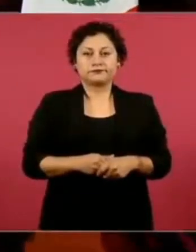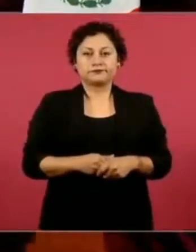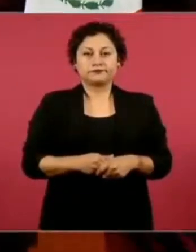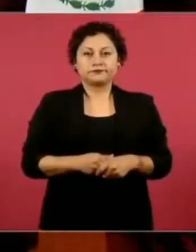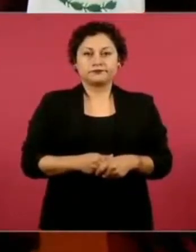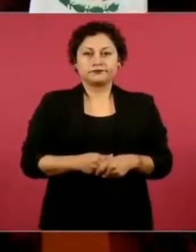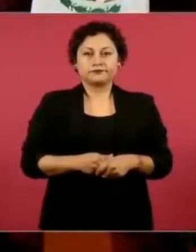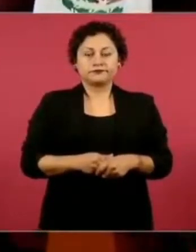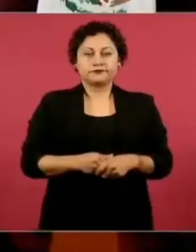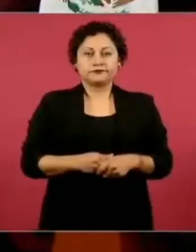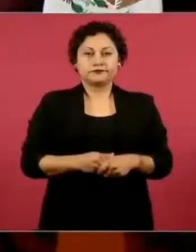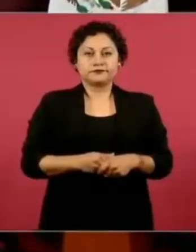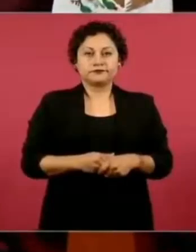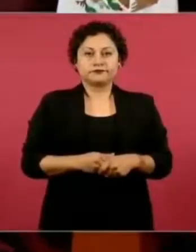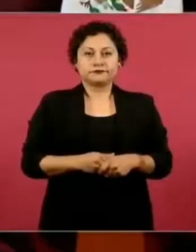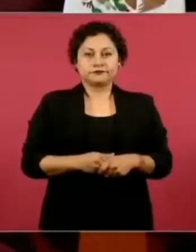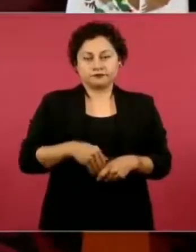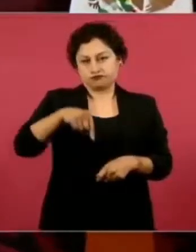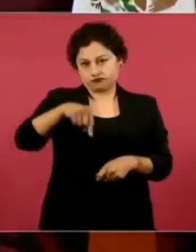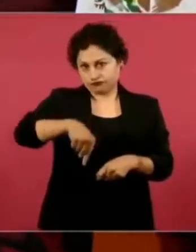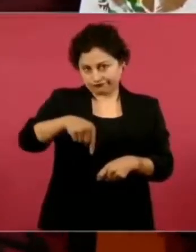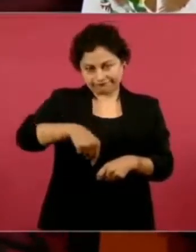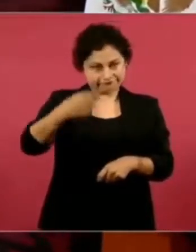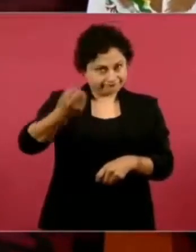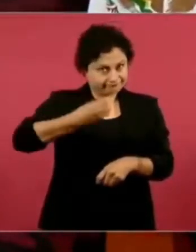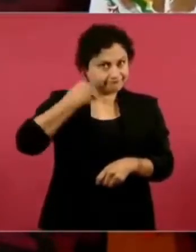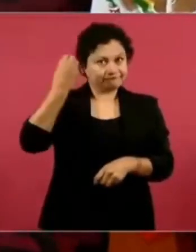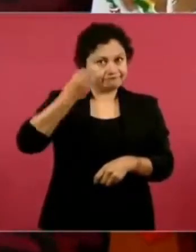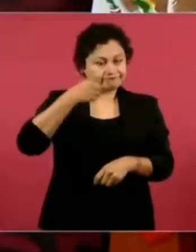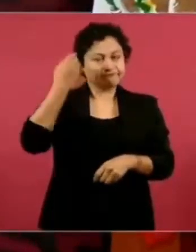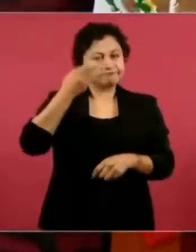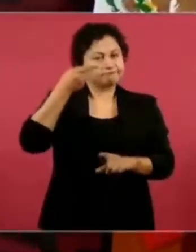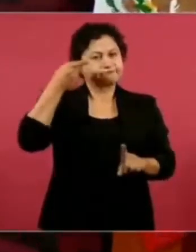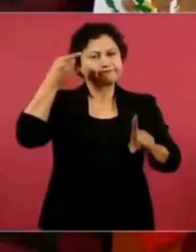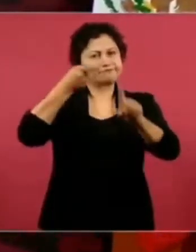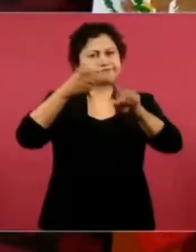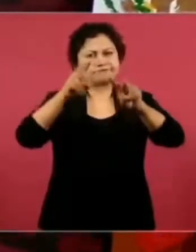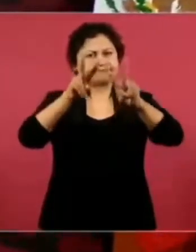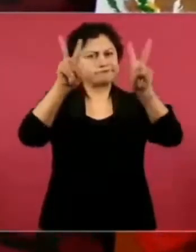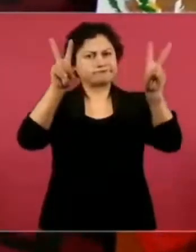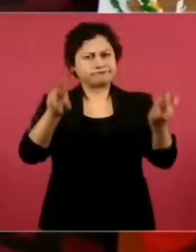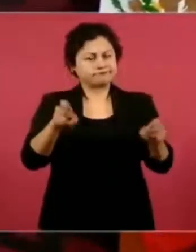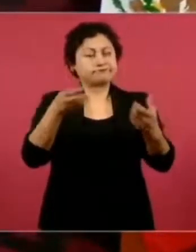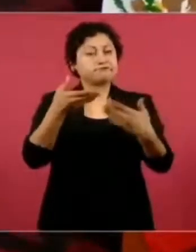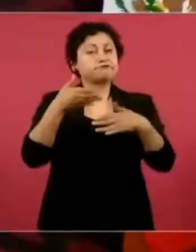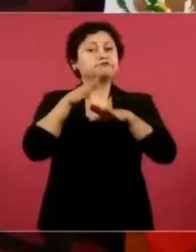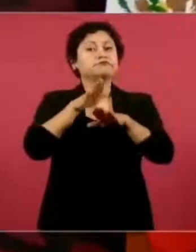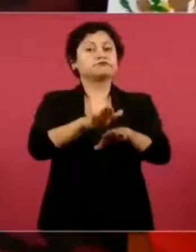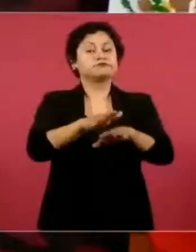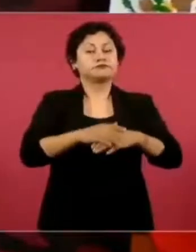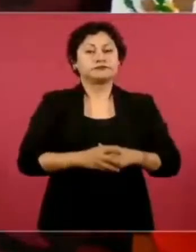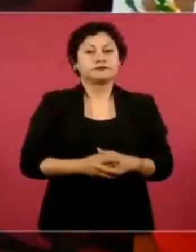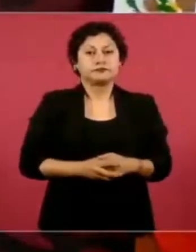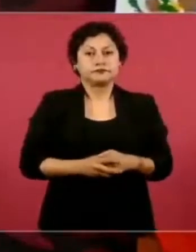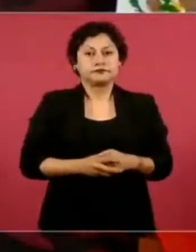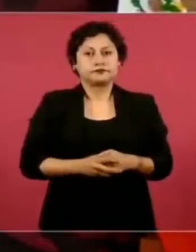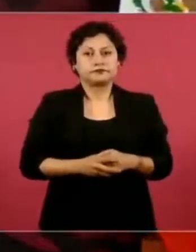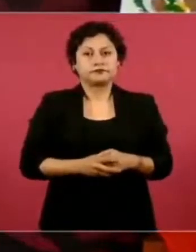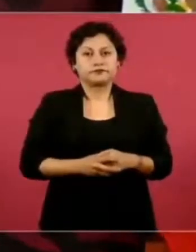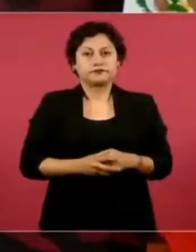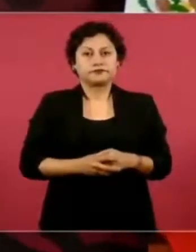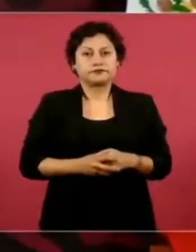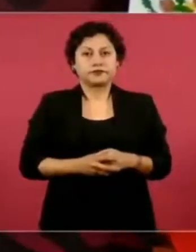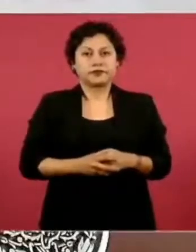esta conferencia del trabajo que está realizando la